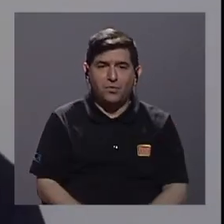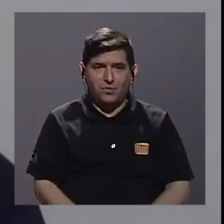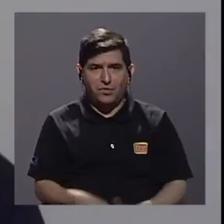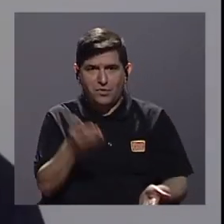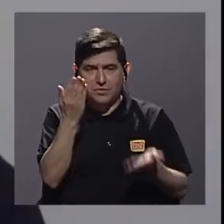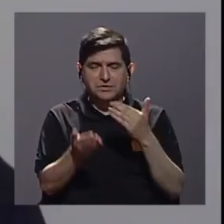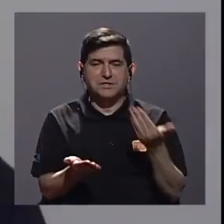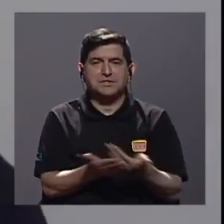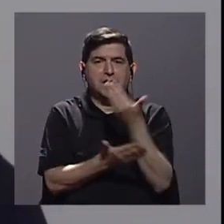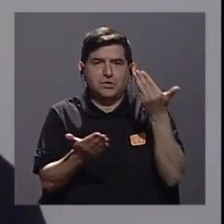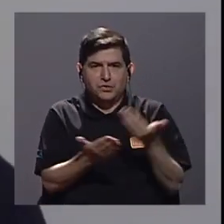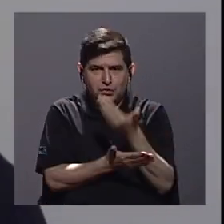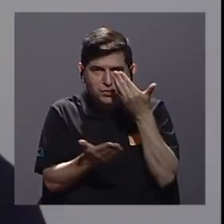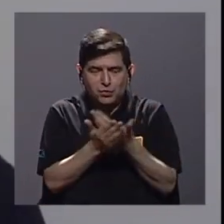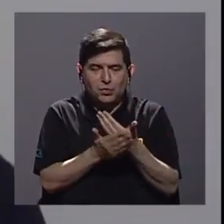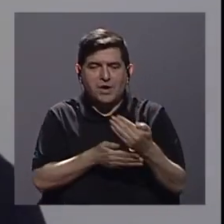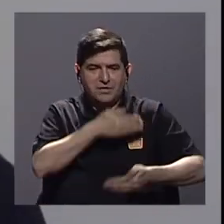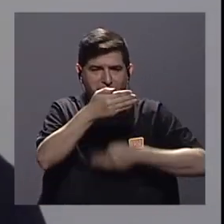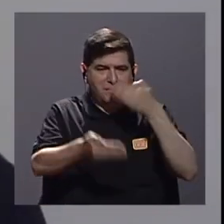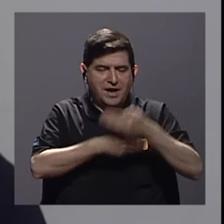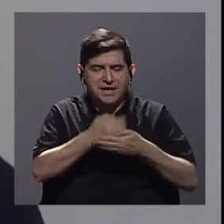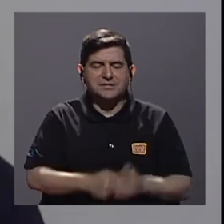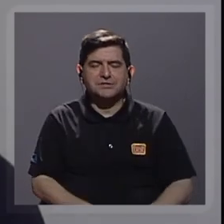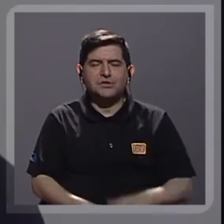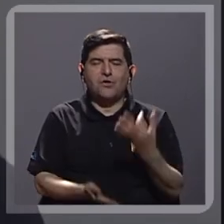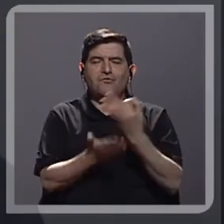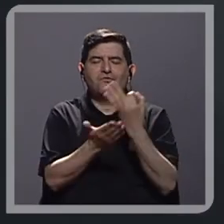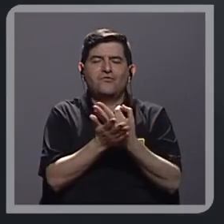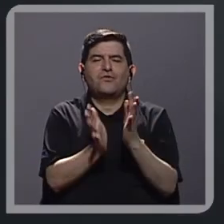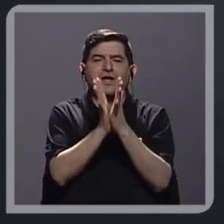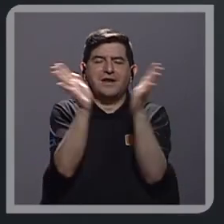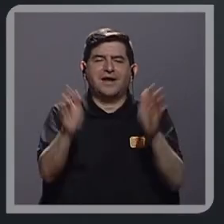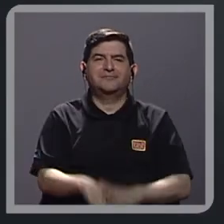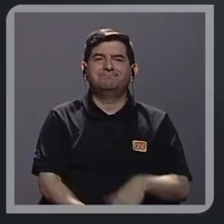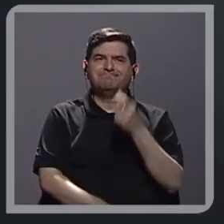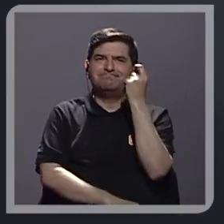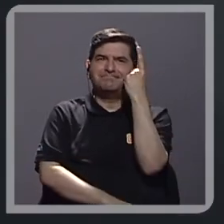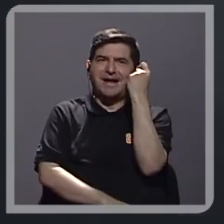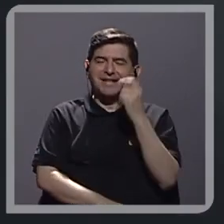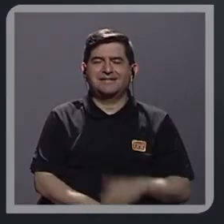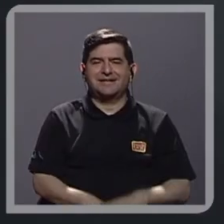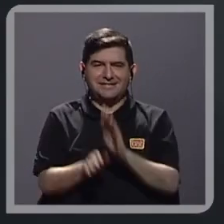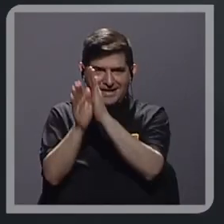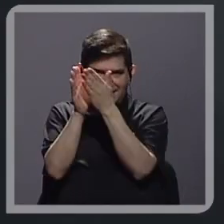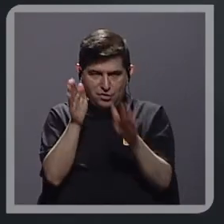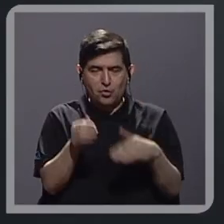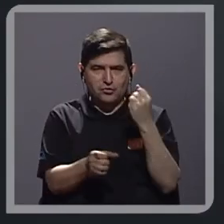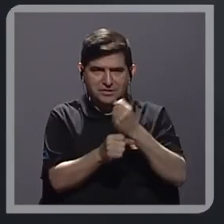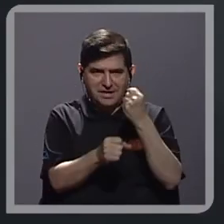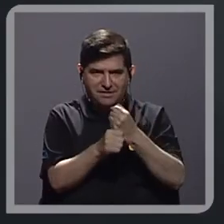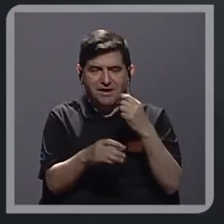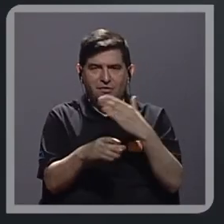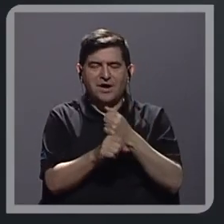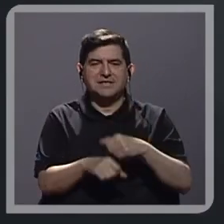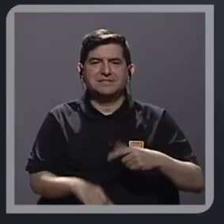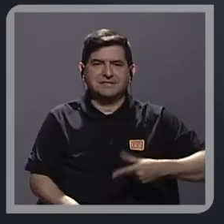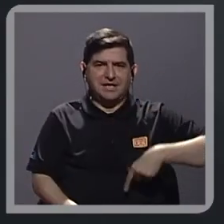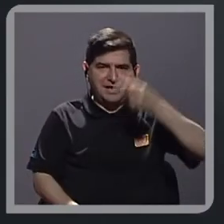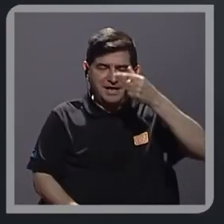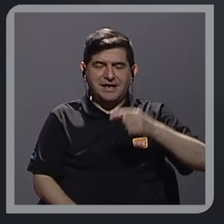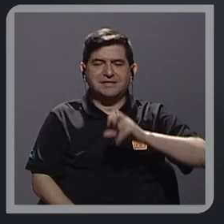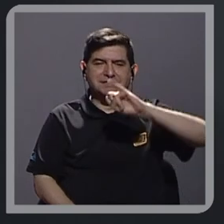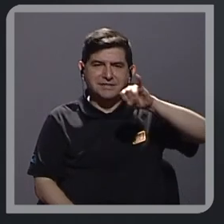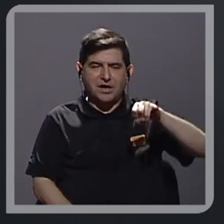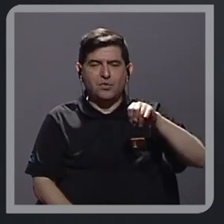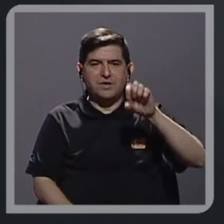sería esta nueva gestión financiera pública para que entendamos la contraria con esa labor que hace desde la gerencia doña